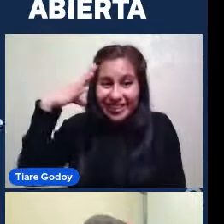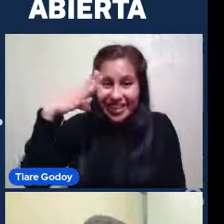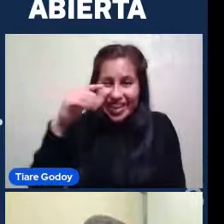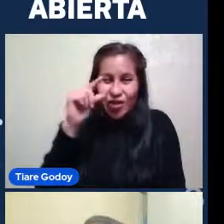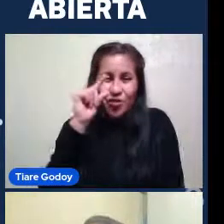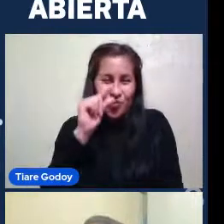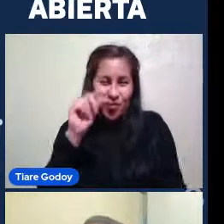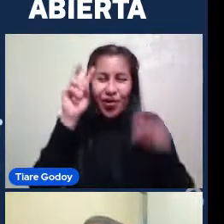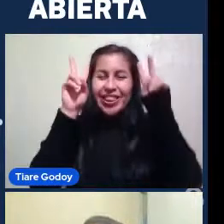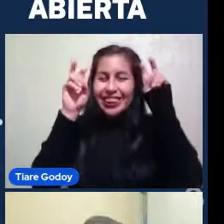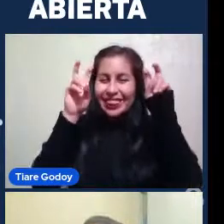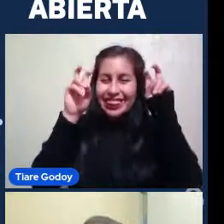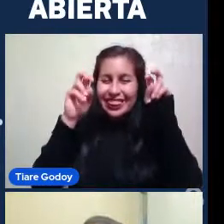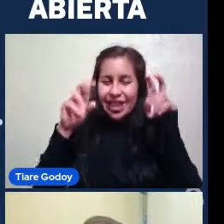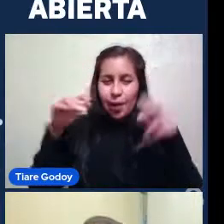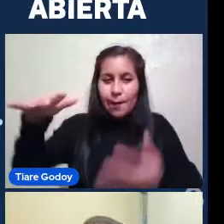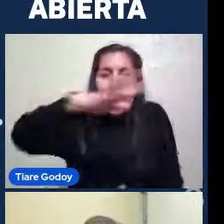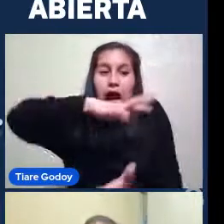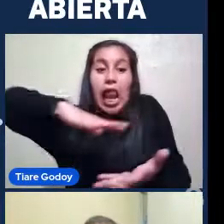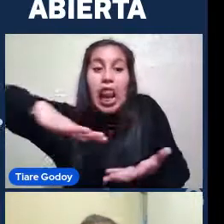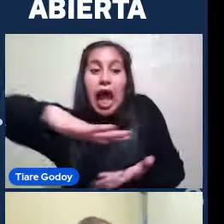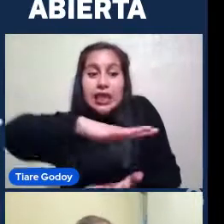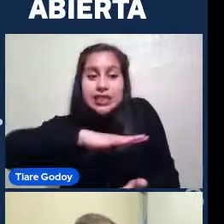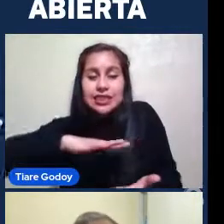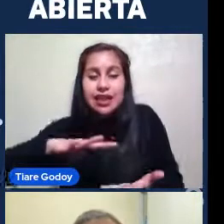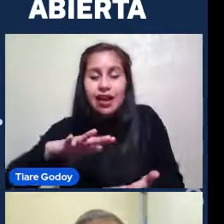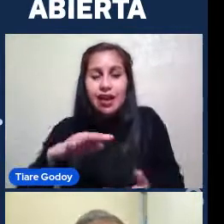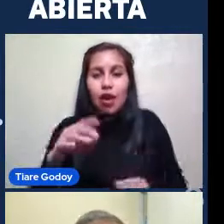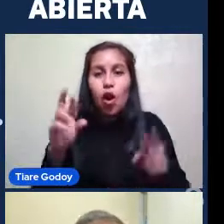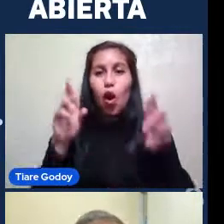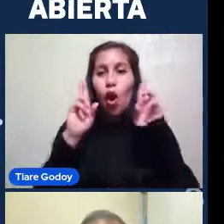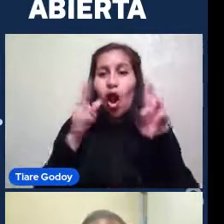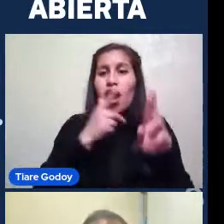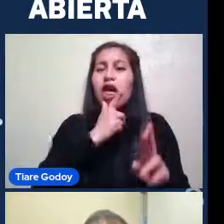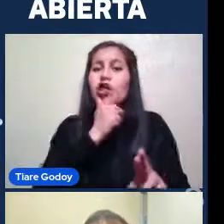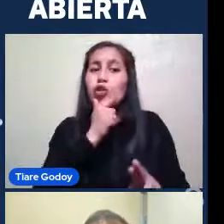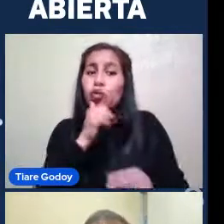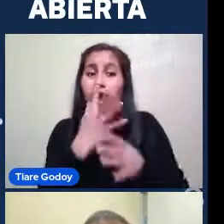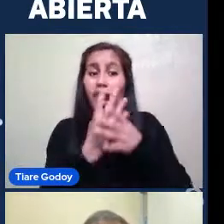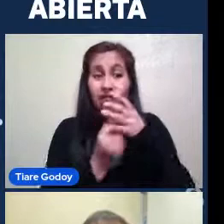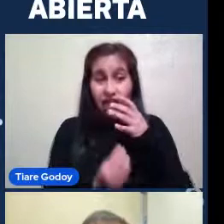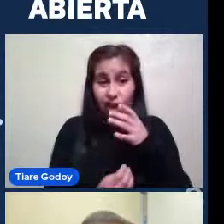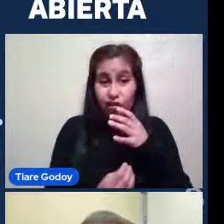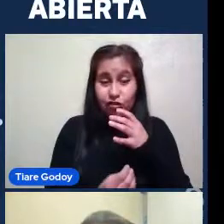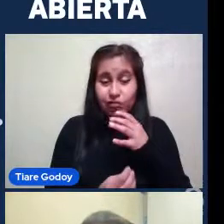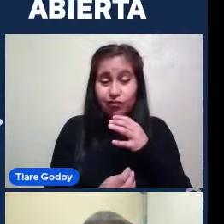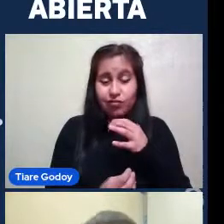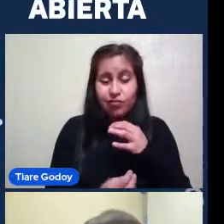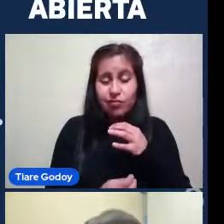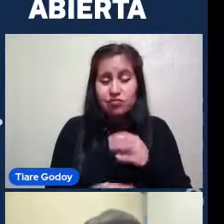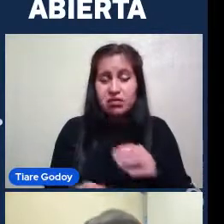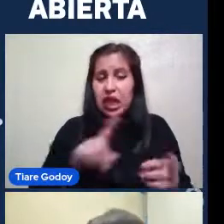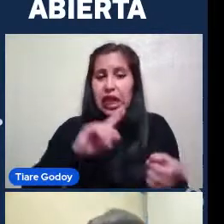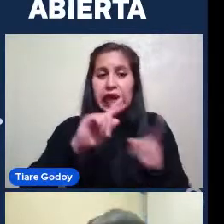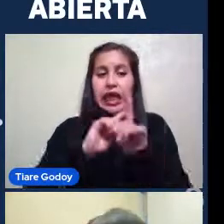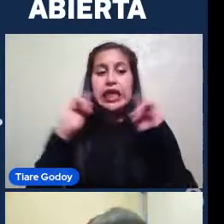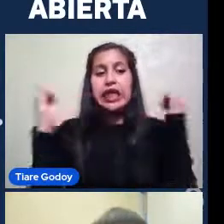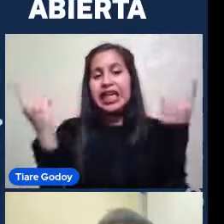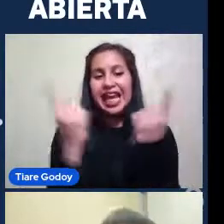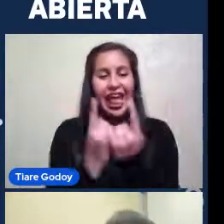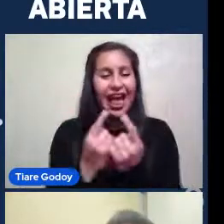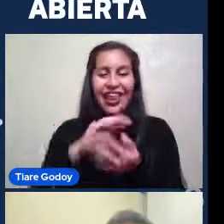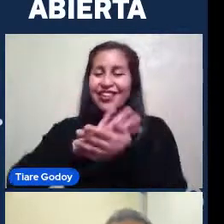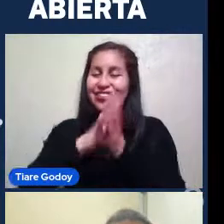galaxias Hayan sacado Dudas Que puedan haber tenido Y que en general Lo hayan pasado muy bien